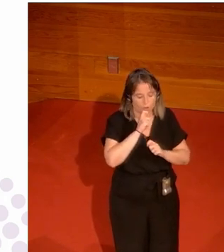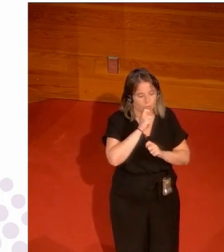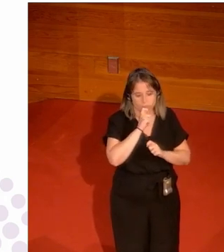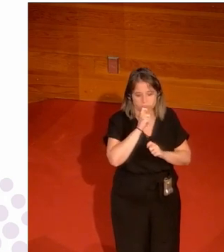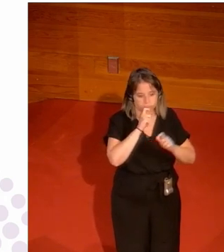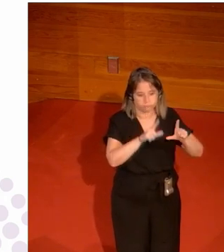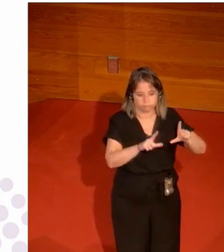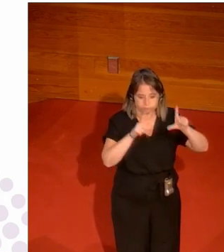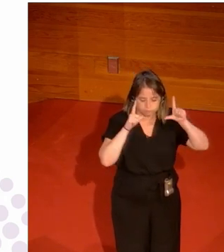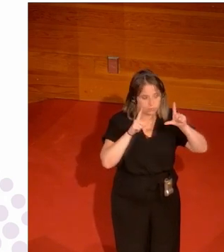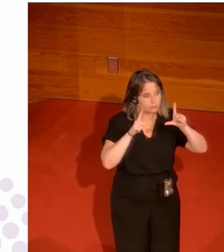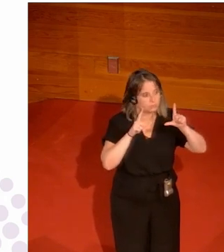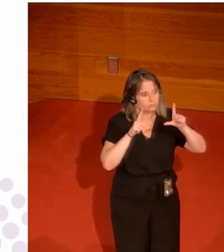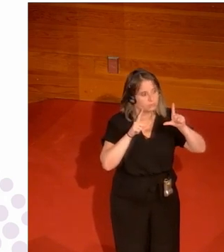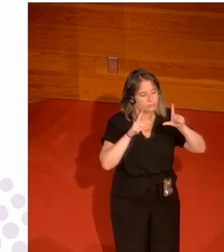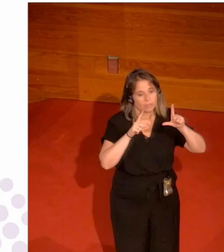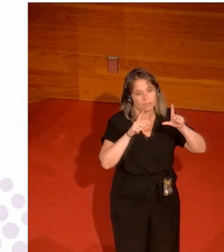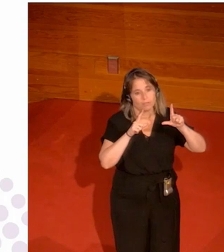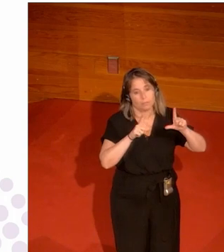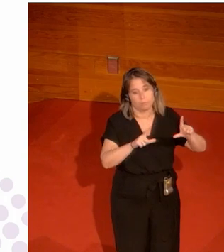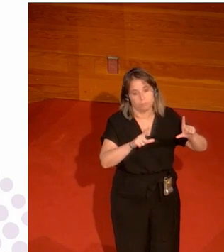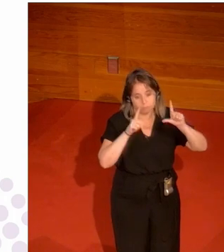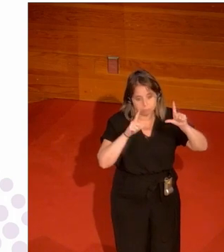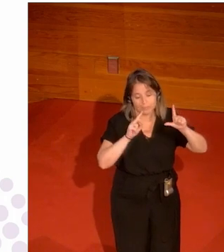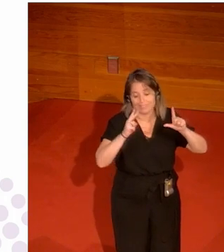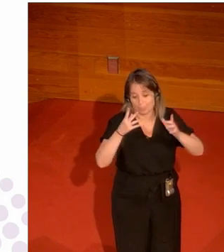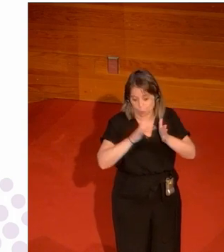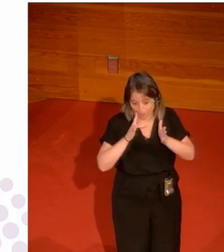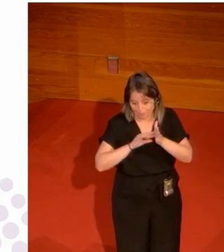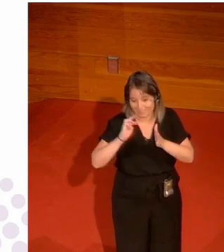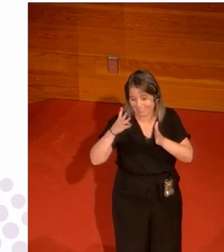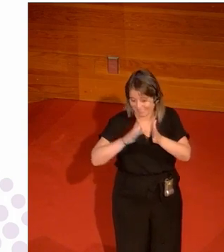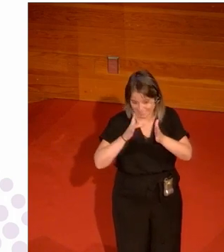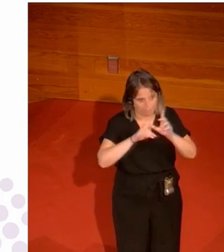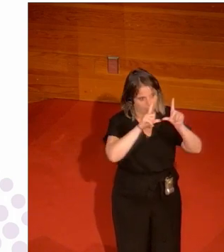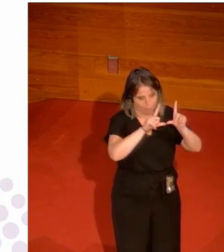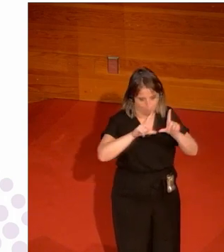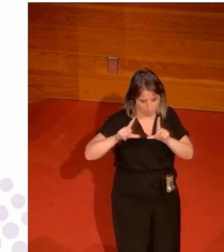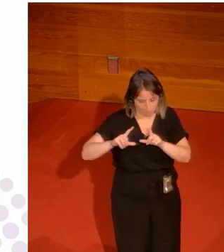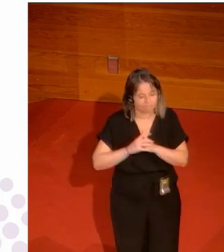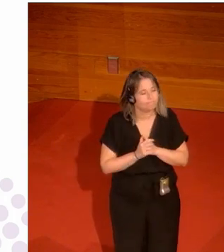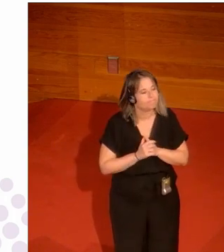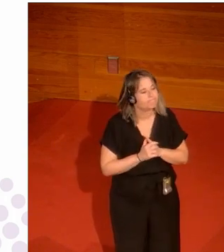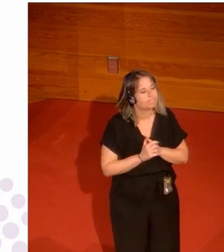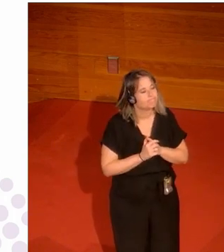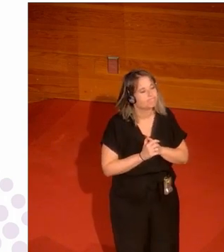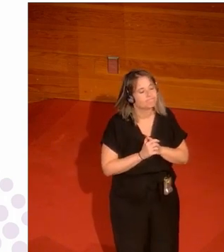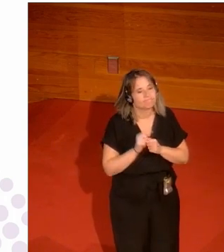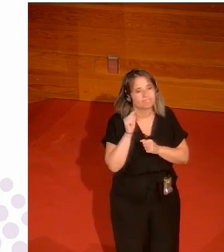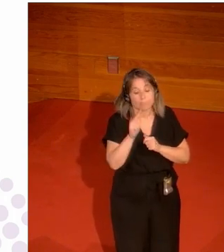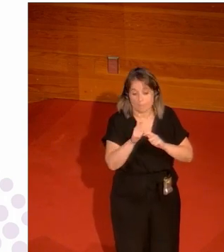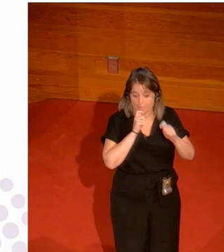un reportaje bueno primera plana segunda página y tercera página pero hablaba sobre